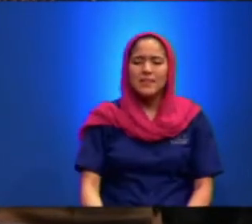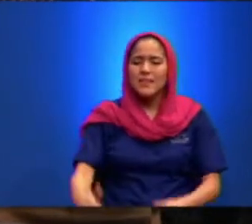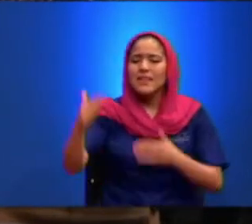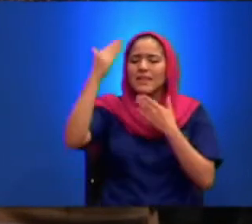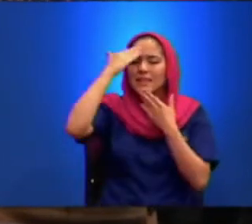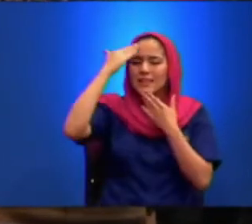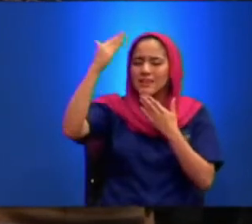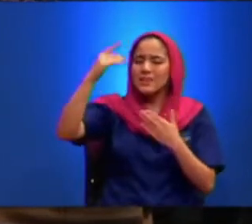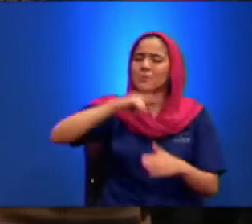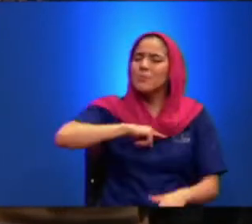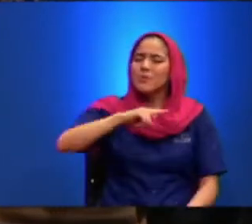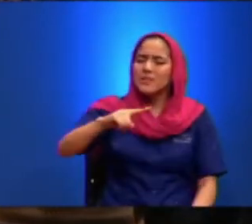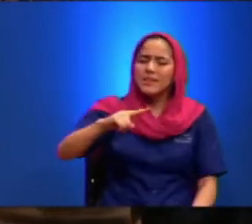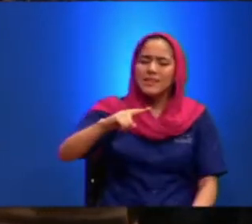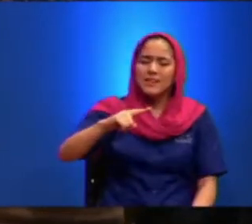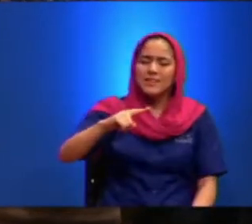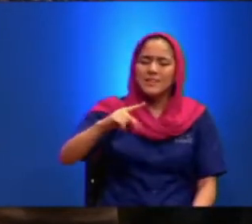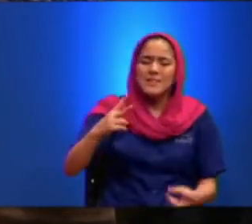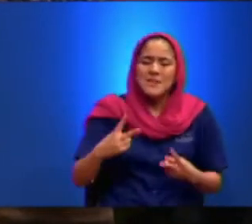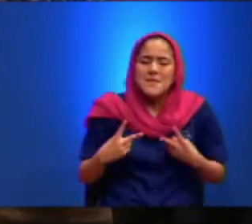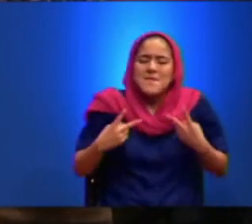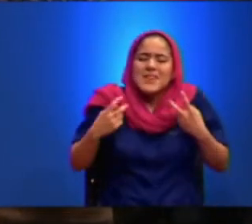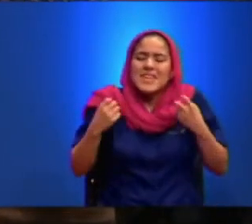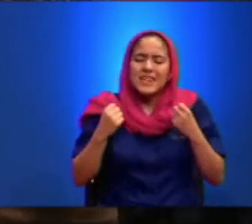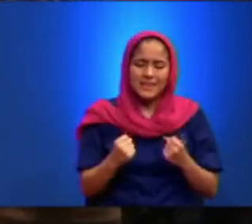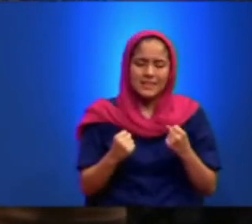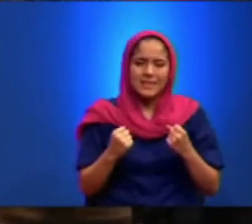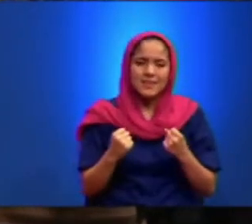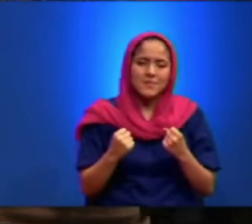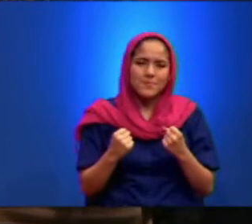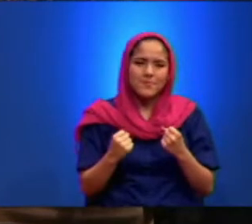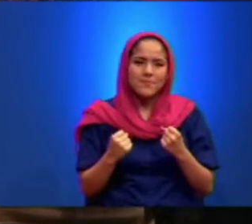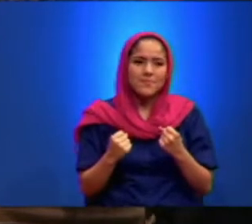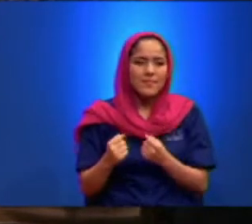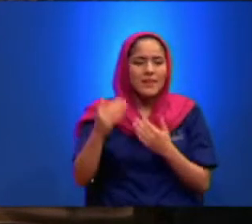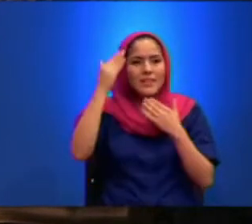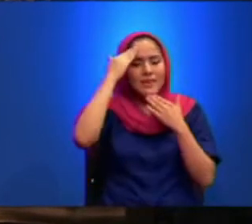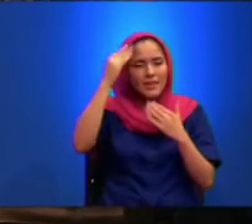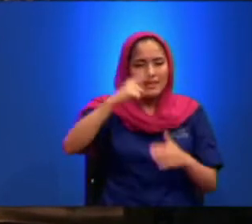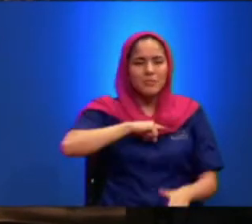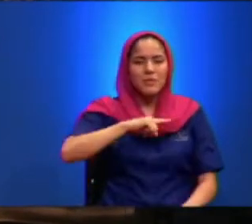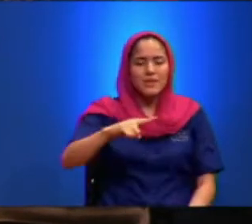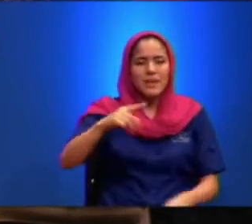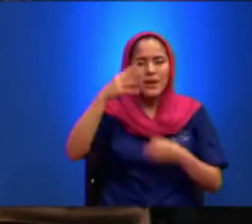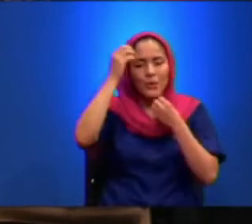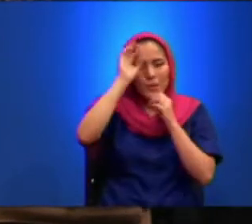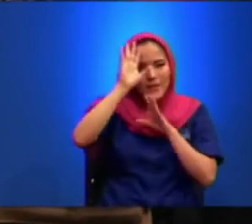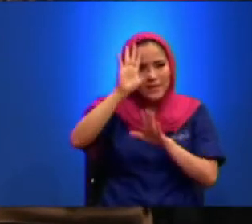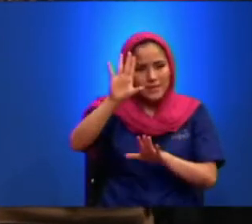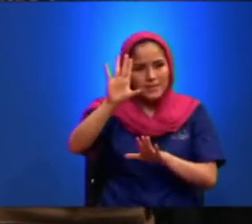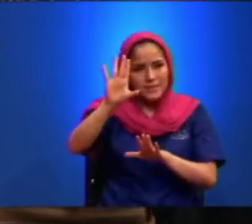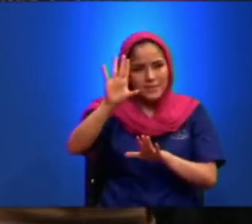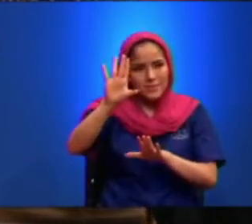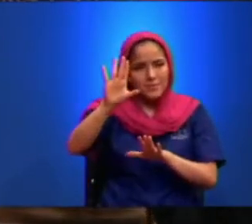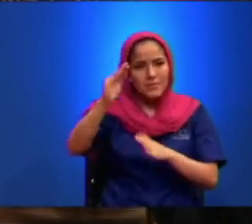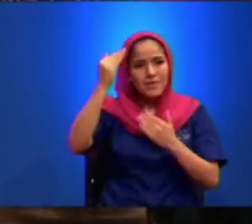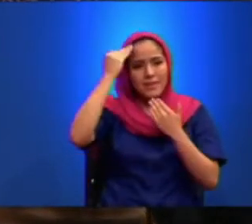ser Valiente Gracias Por ser Obediente Gracias